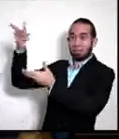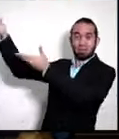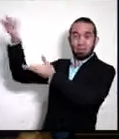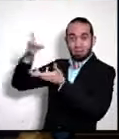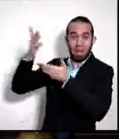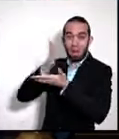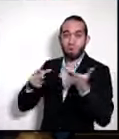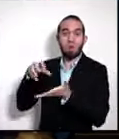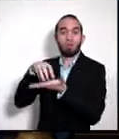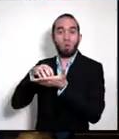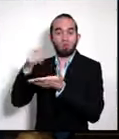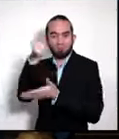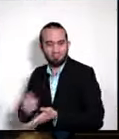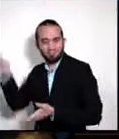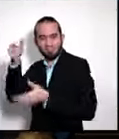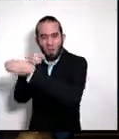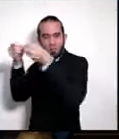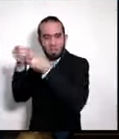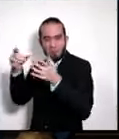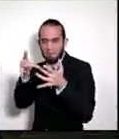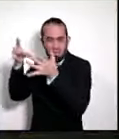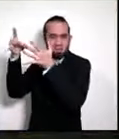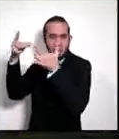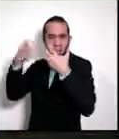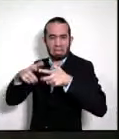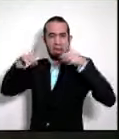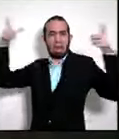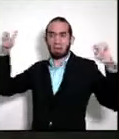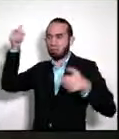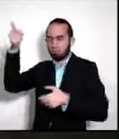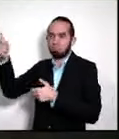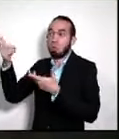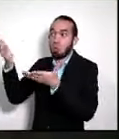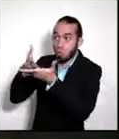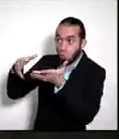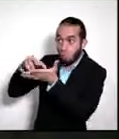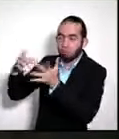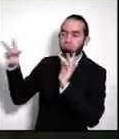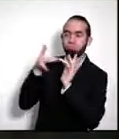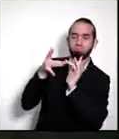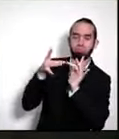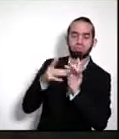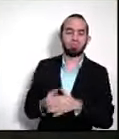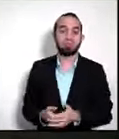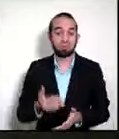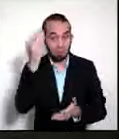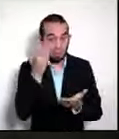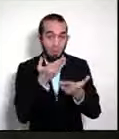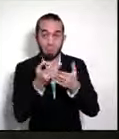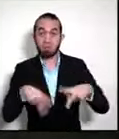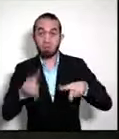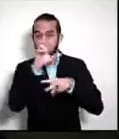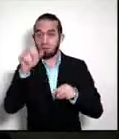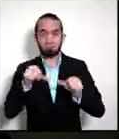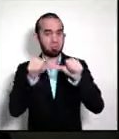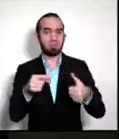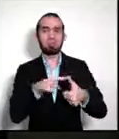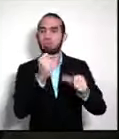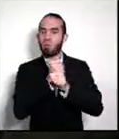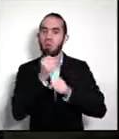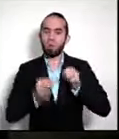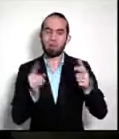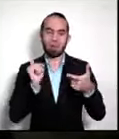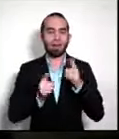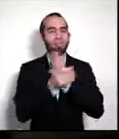dudas reitero que la propuesta de valor de Costa Rica se mantiene seguridad jurídica talento humano